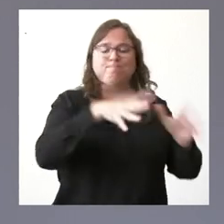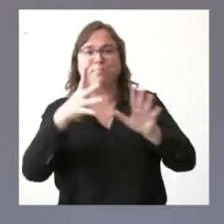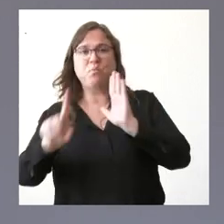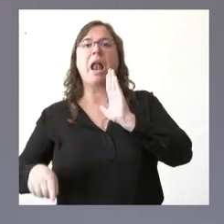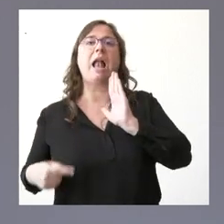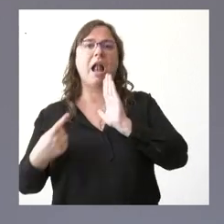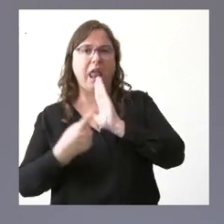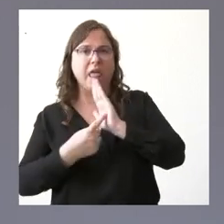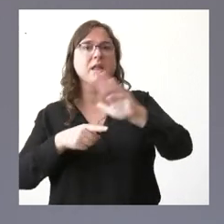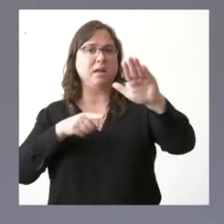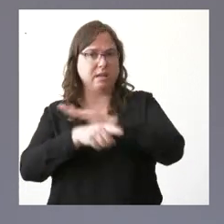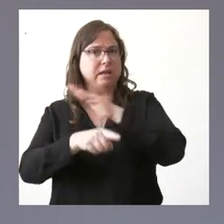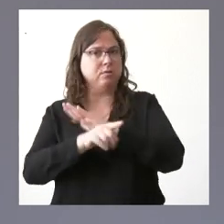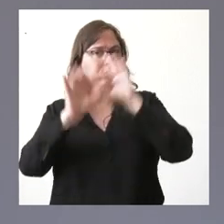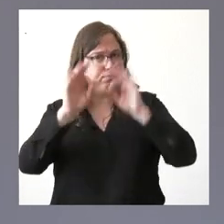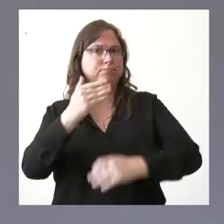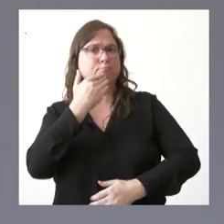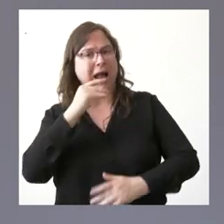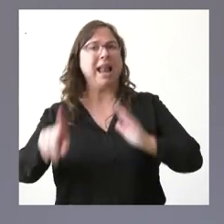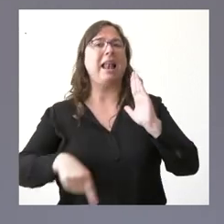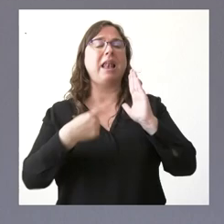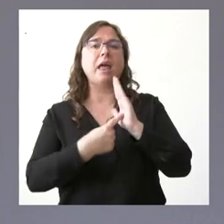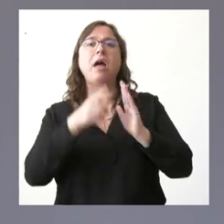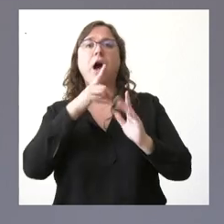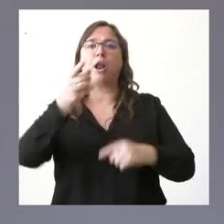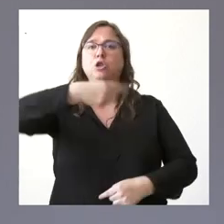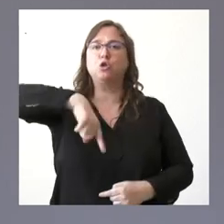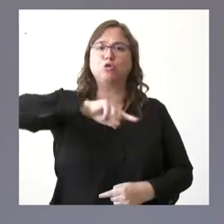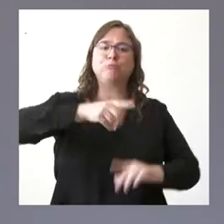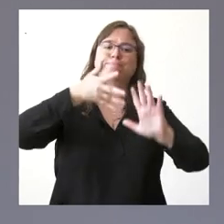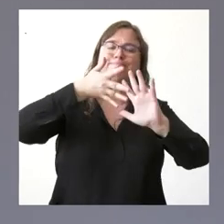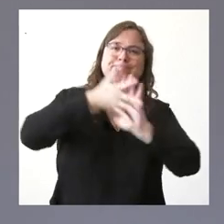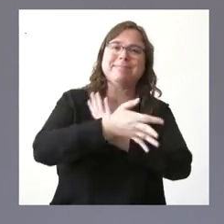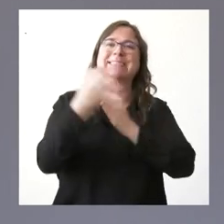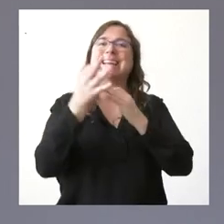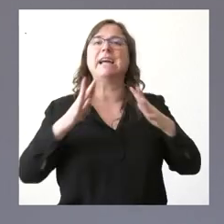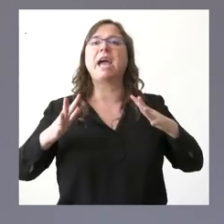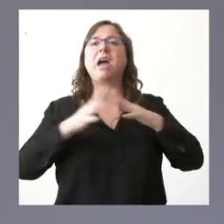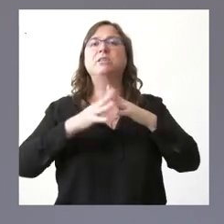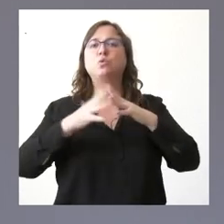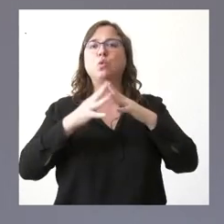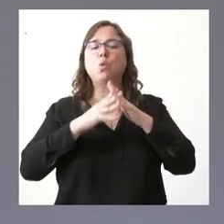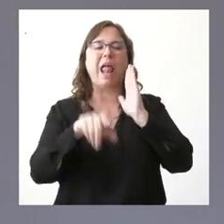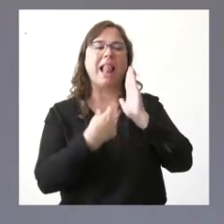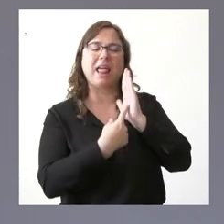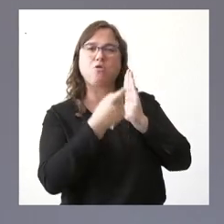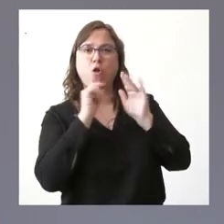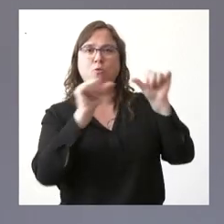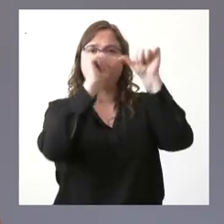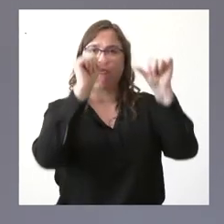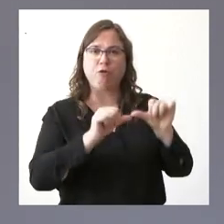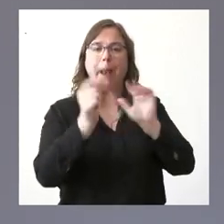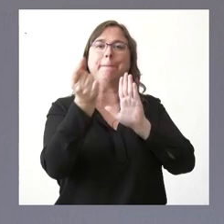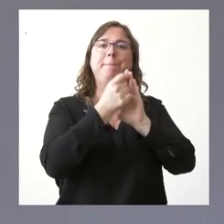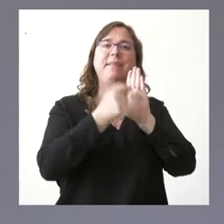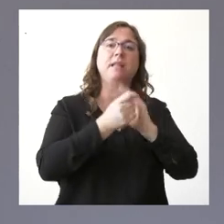tramitarlo como si fuera una ley y ahora mismo estamos trabajando en la definición de la estructura de la propia ley que contemple medidas pues